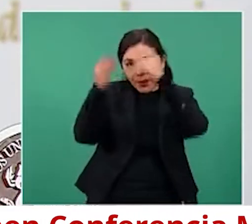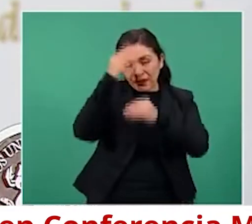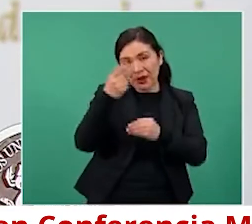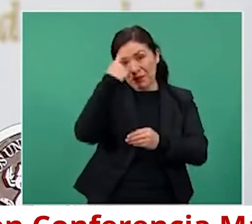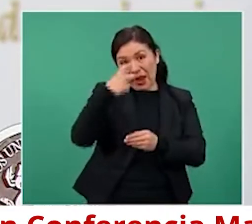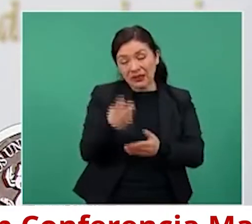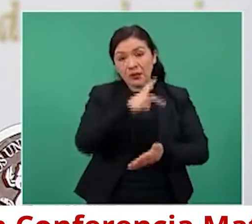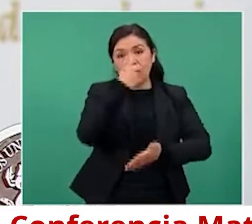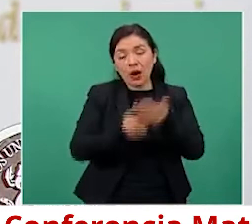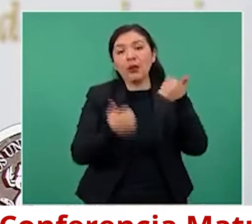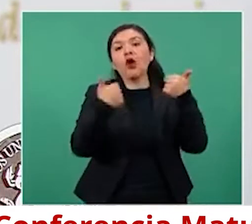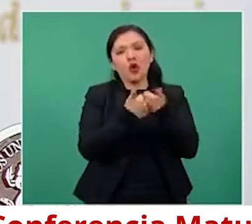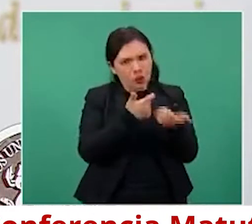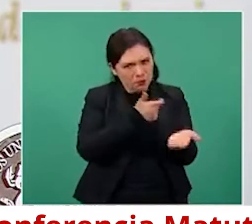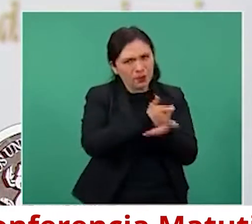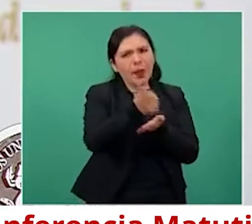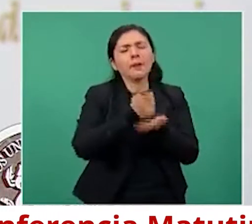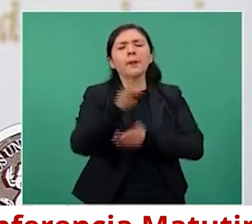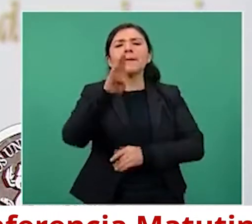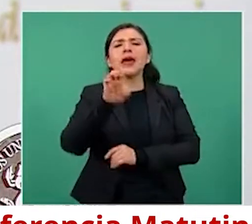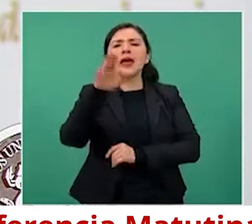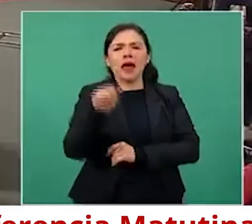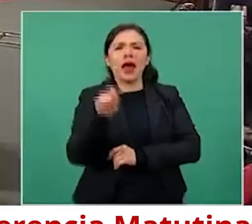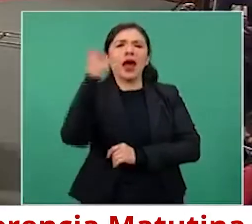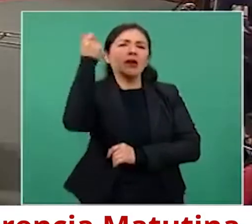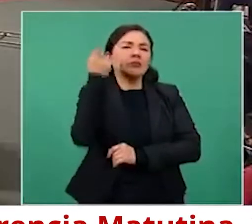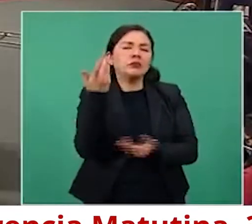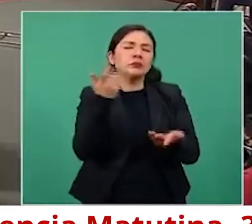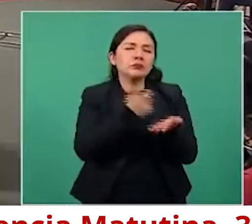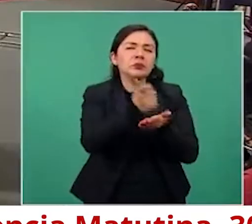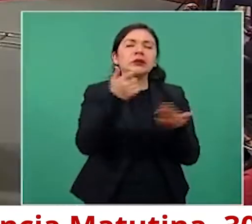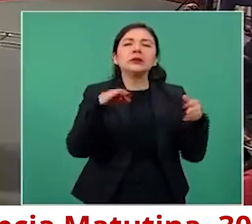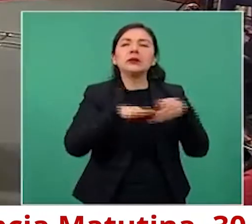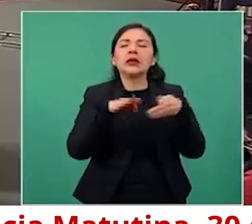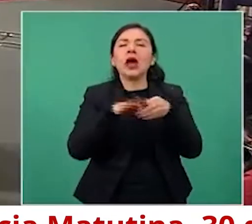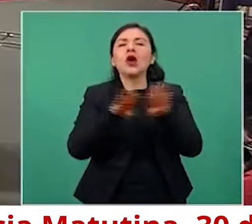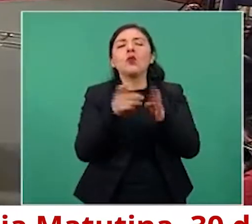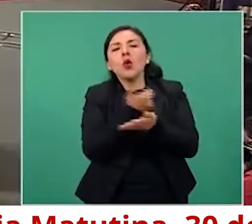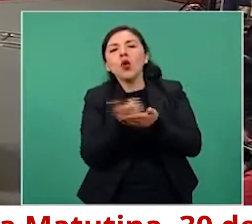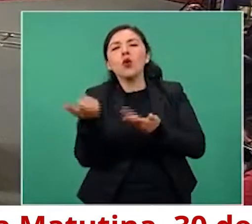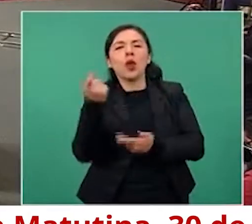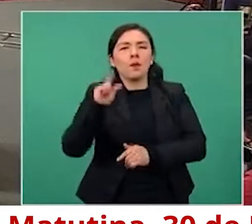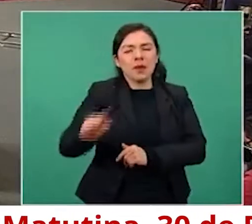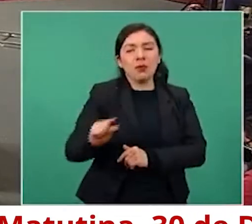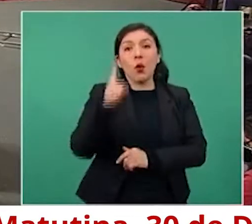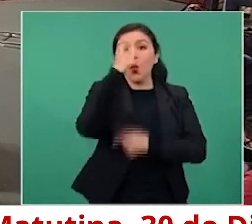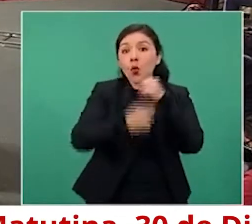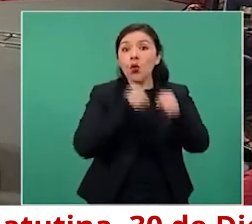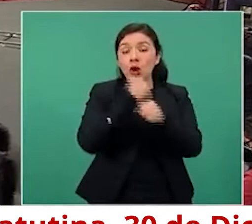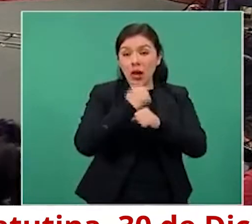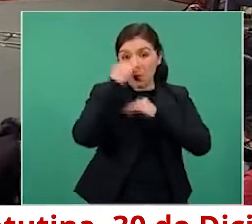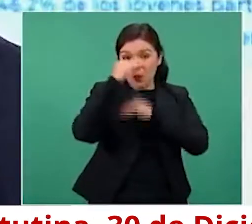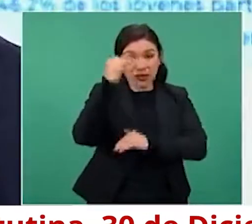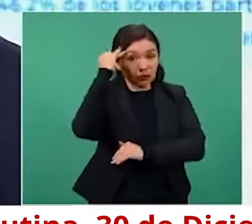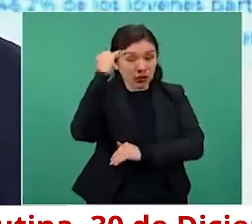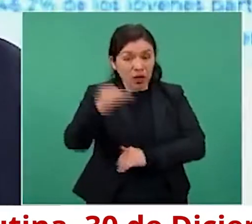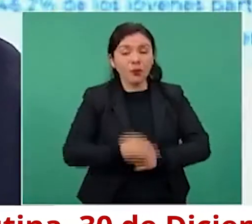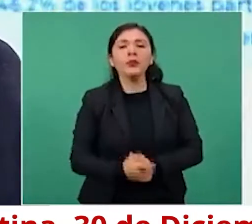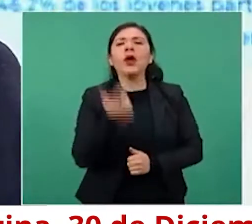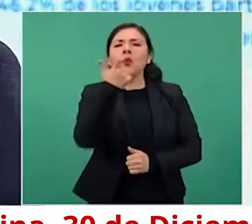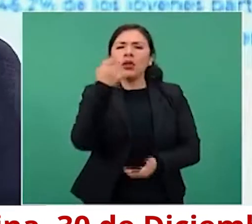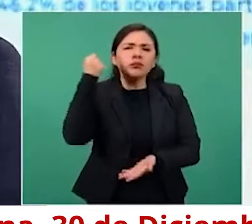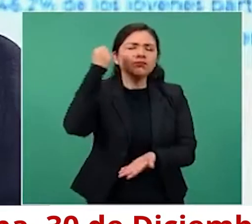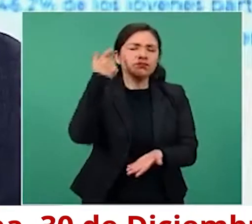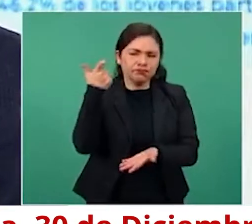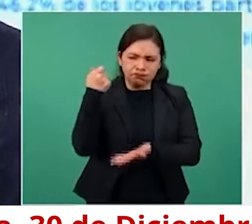del programa y recibir mes con mes una beca por el equivalente del salario mínimo hasta por un año y el presupuesto aprobado para esto